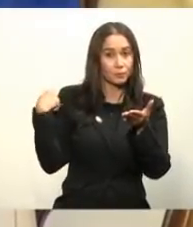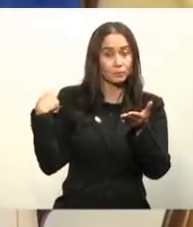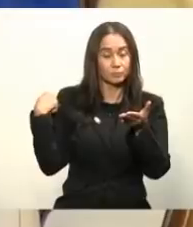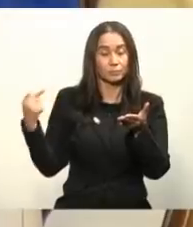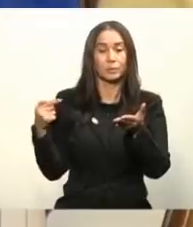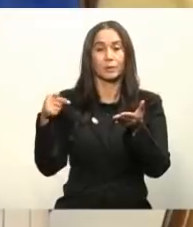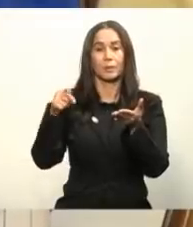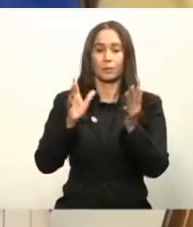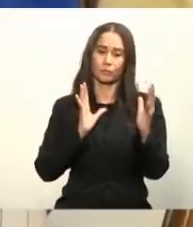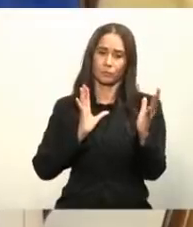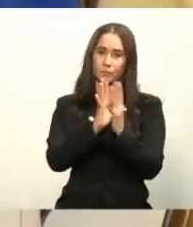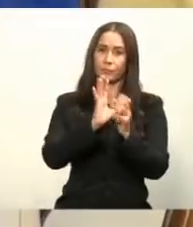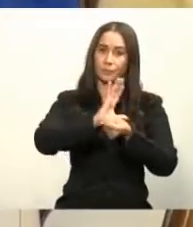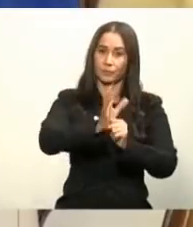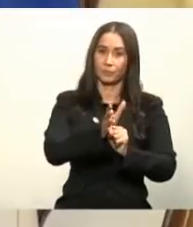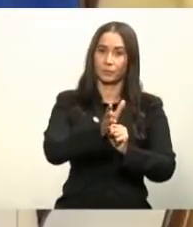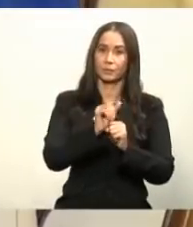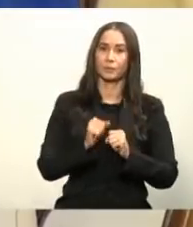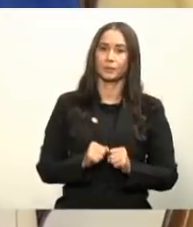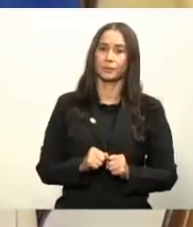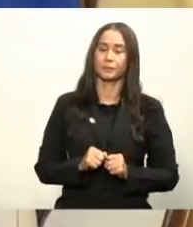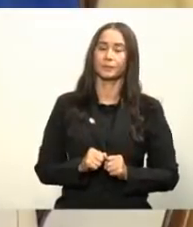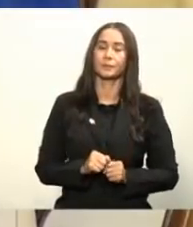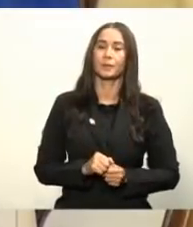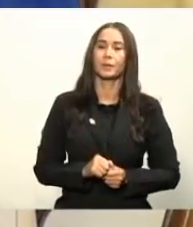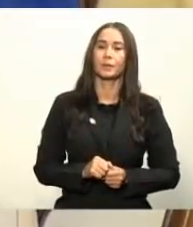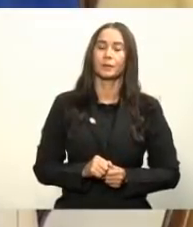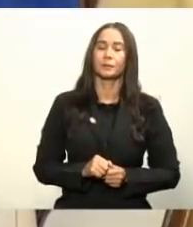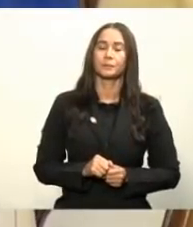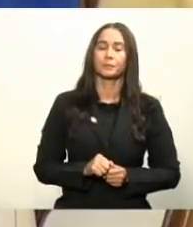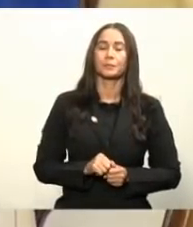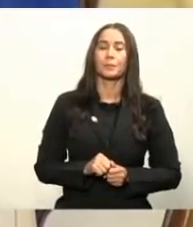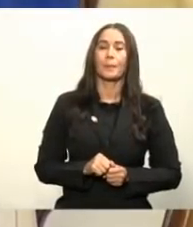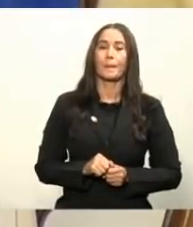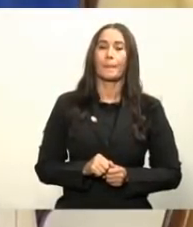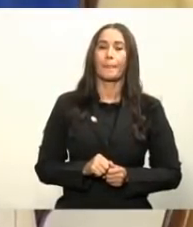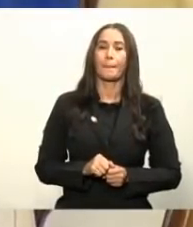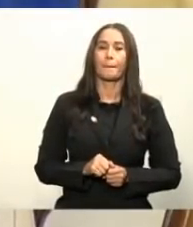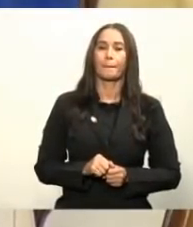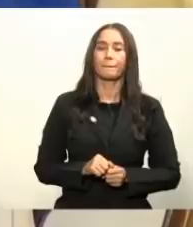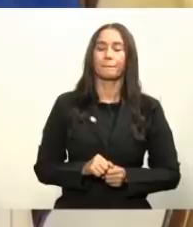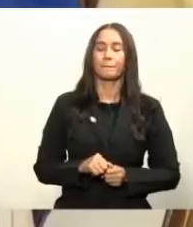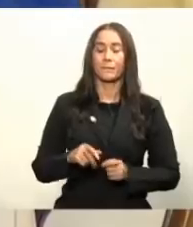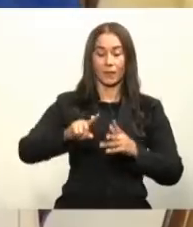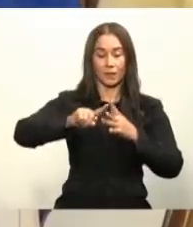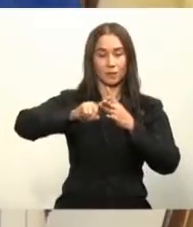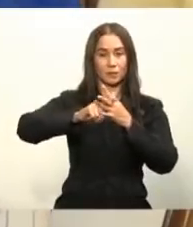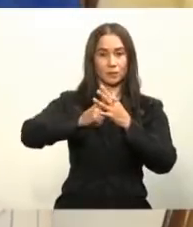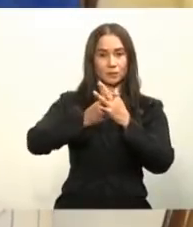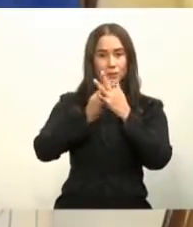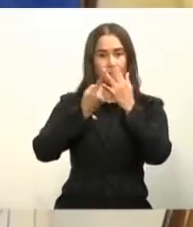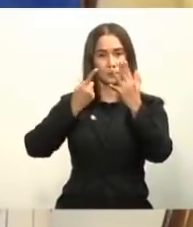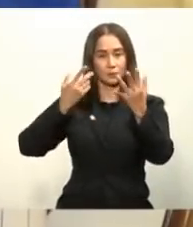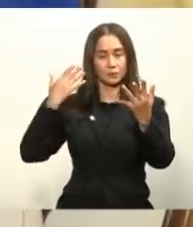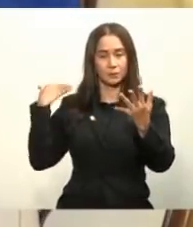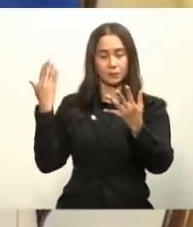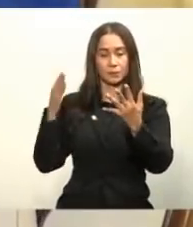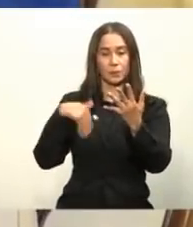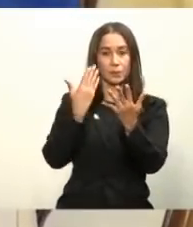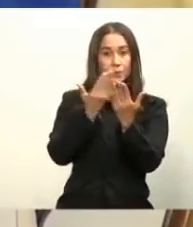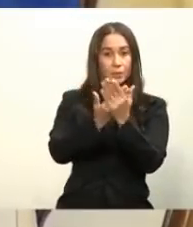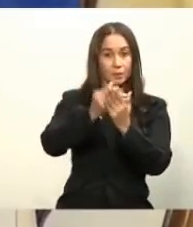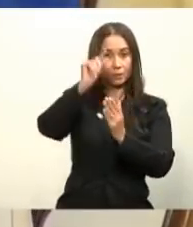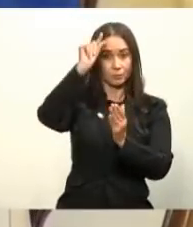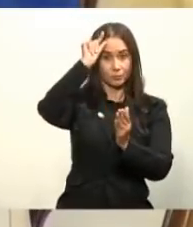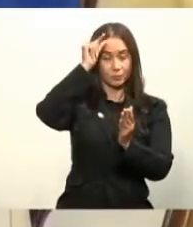vacunas contra el COVID-19. Nosotros hemos, desde el primer momento que asumimos